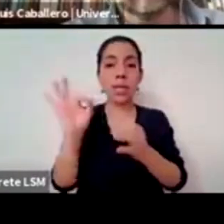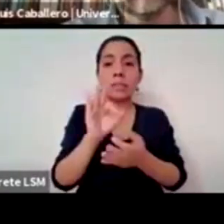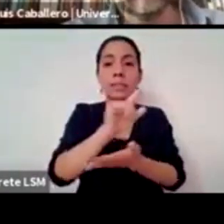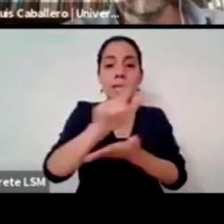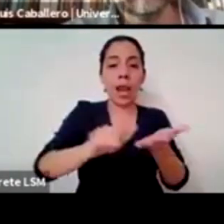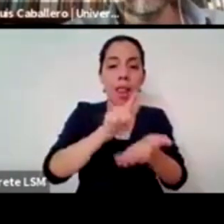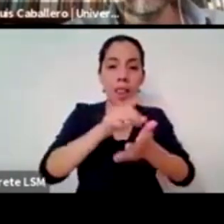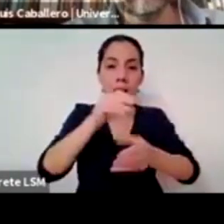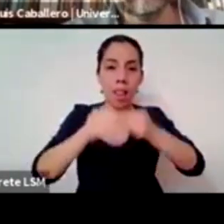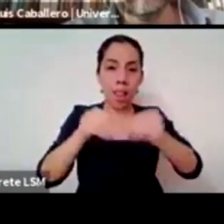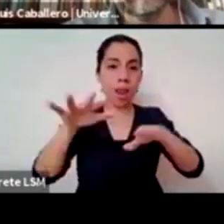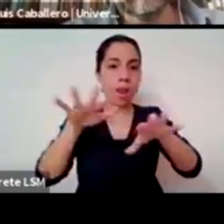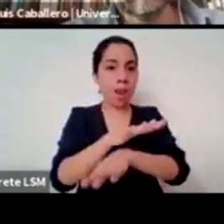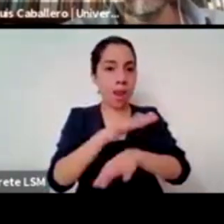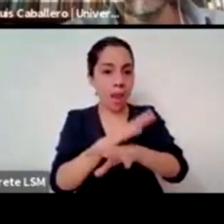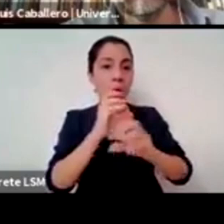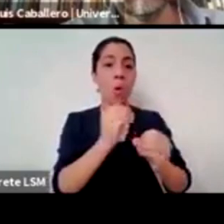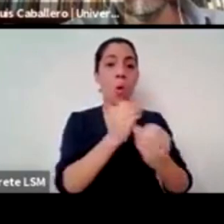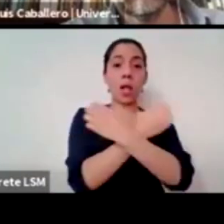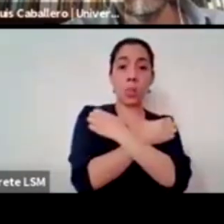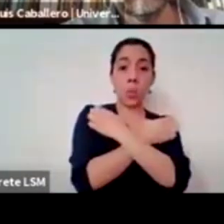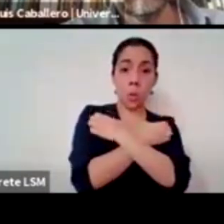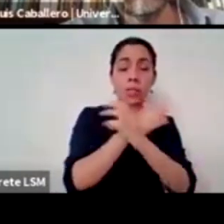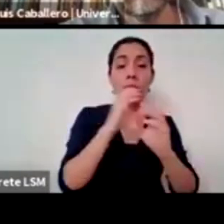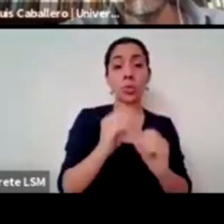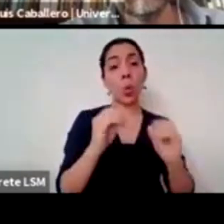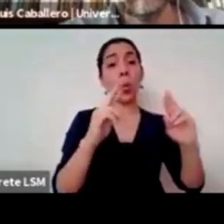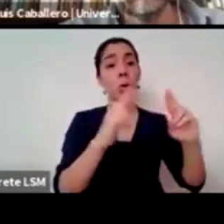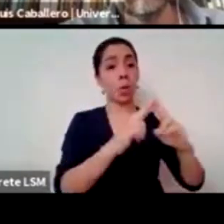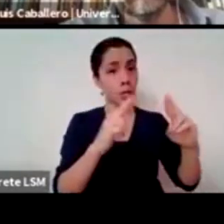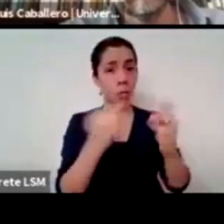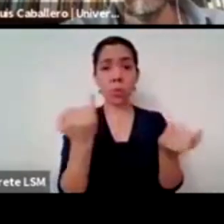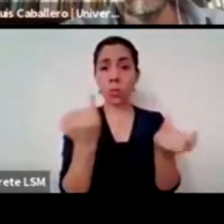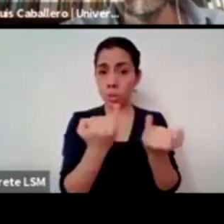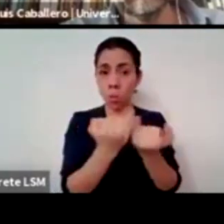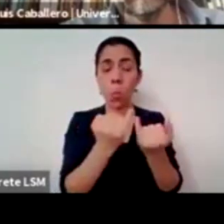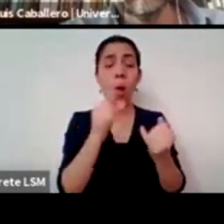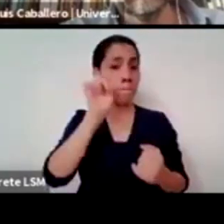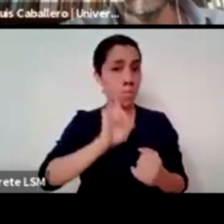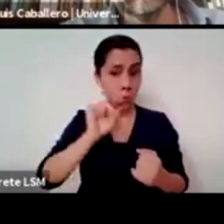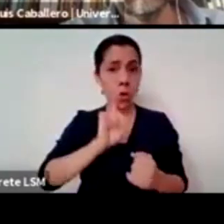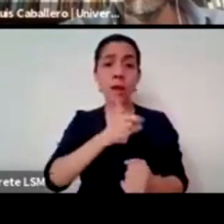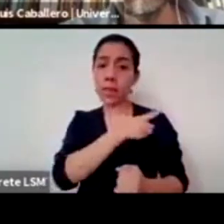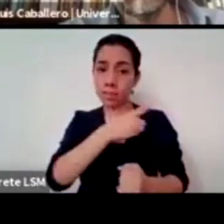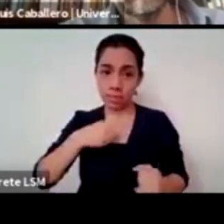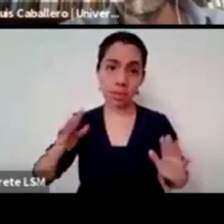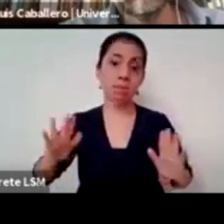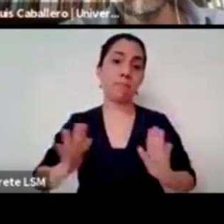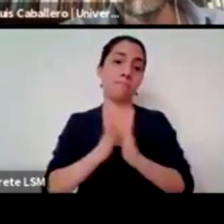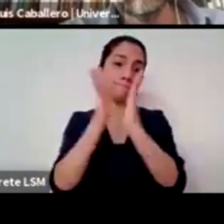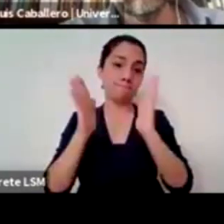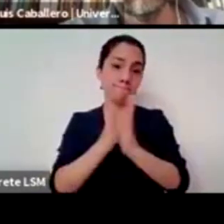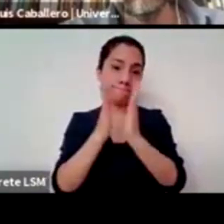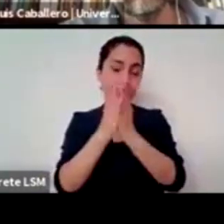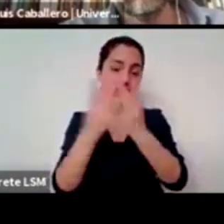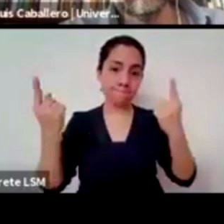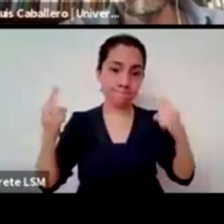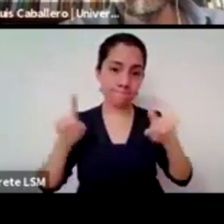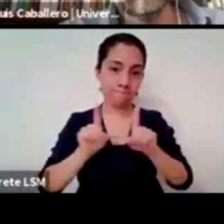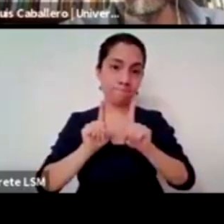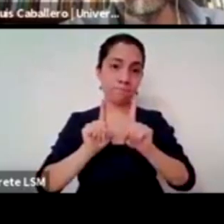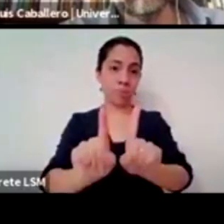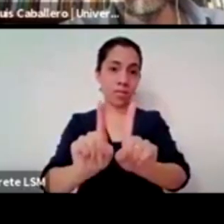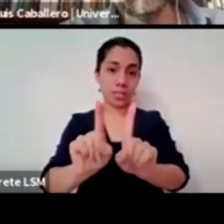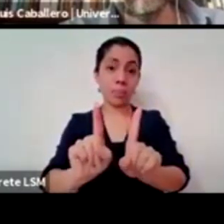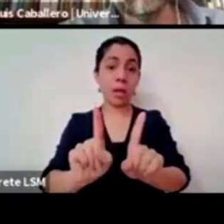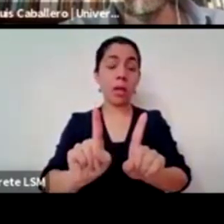la religión también me sumo a lo que decía Juan José en ese sentido o sea yo creo que aquí tenemos un tipo de cambio que tenemos que